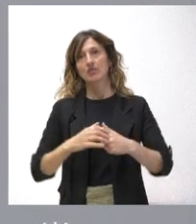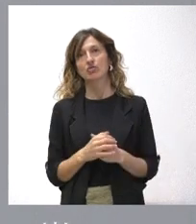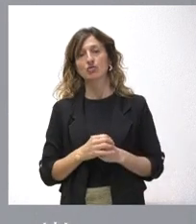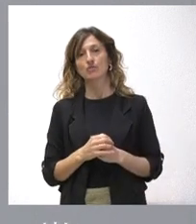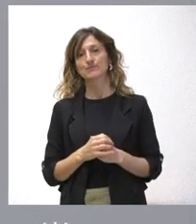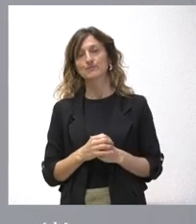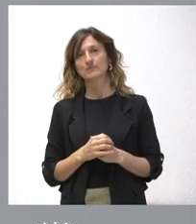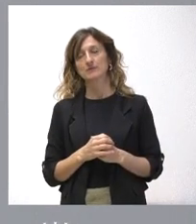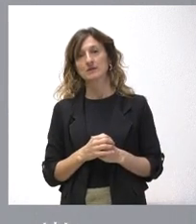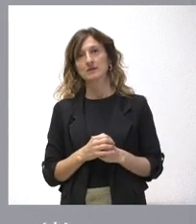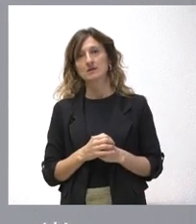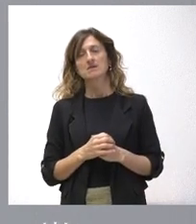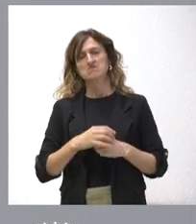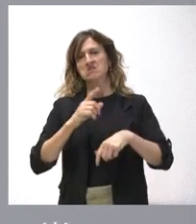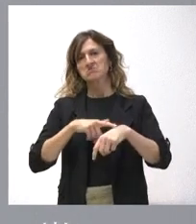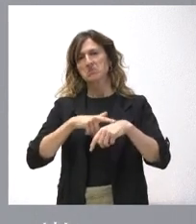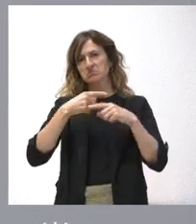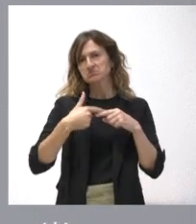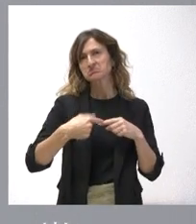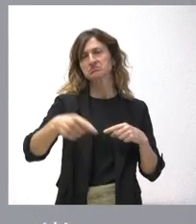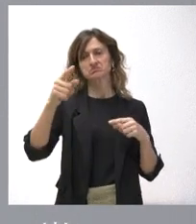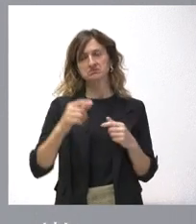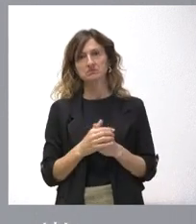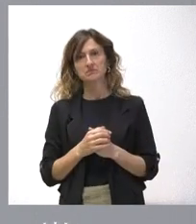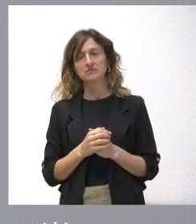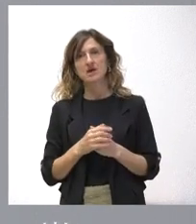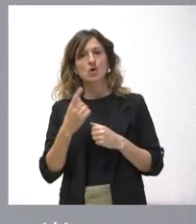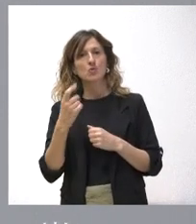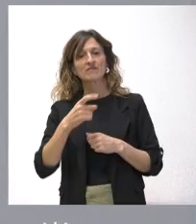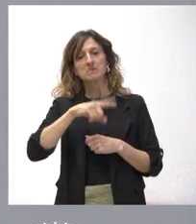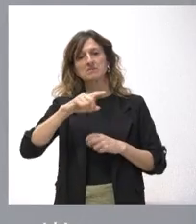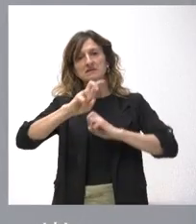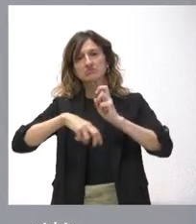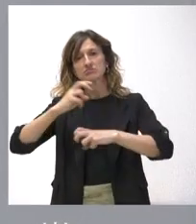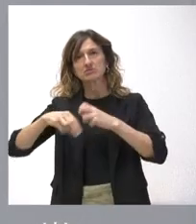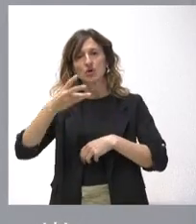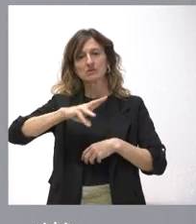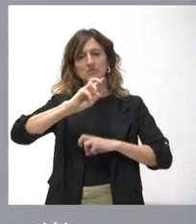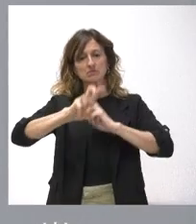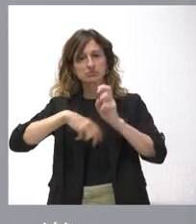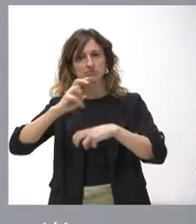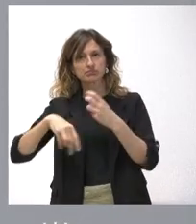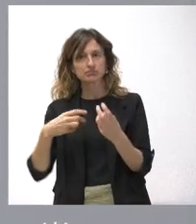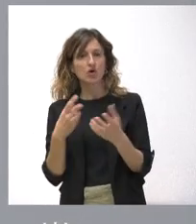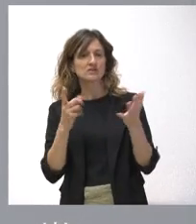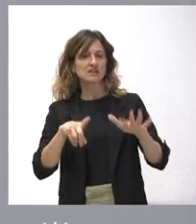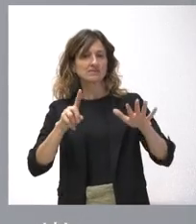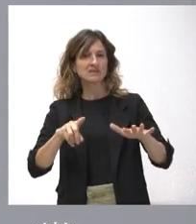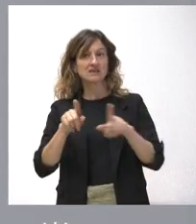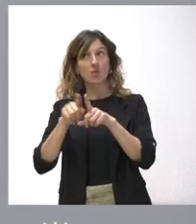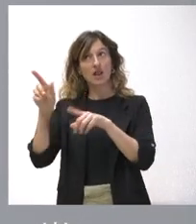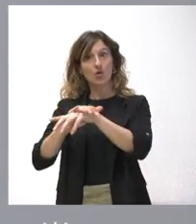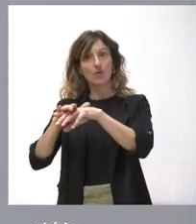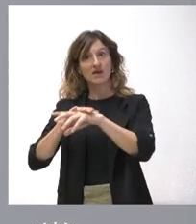para un periodo de largo plazo sin necesidad de que fuera renovado mes a mes o trimestre a trimestre o semestre a semestre como hace el